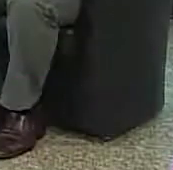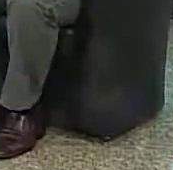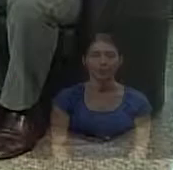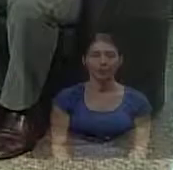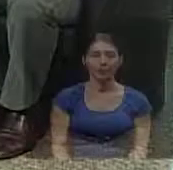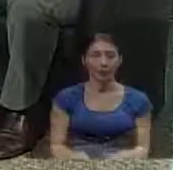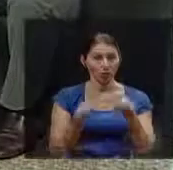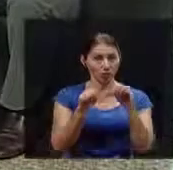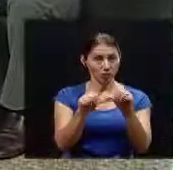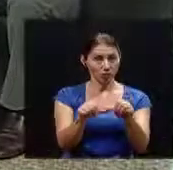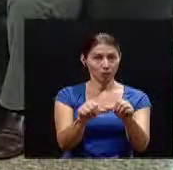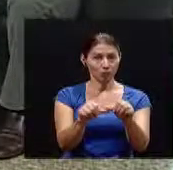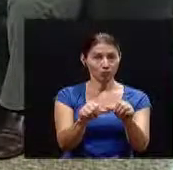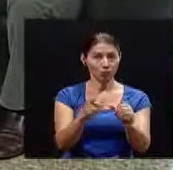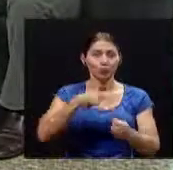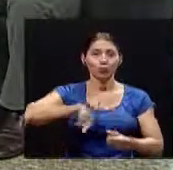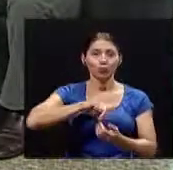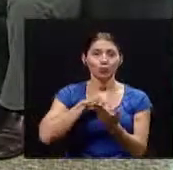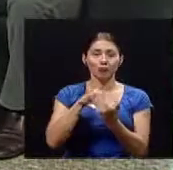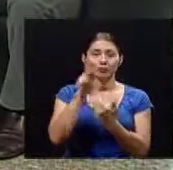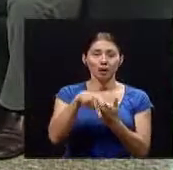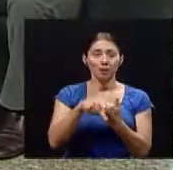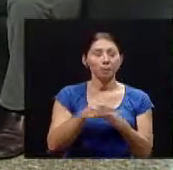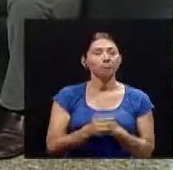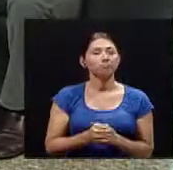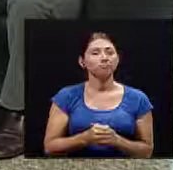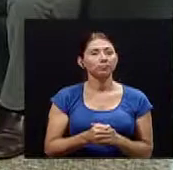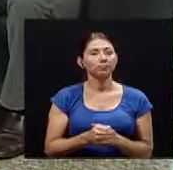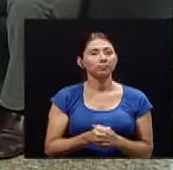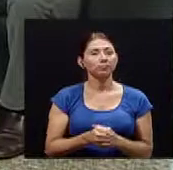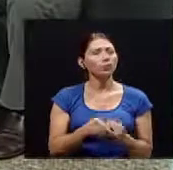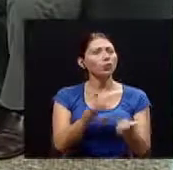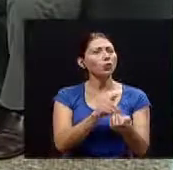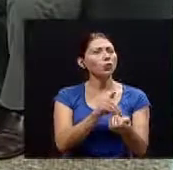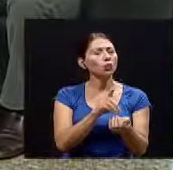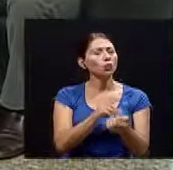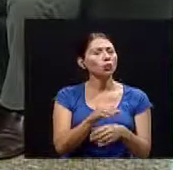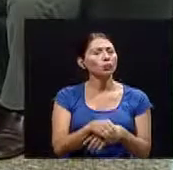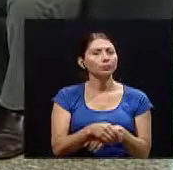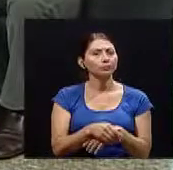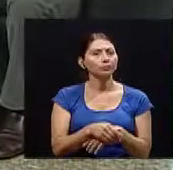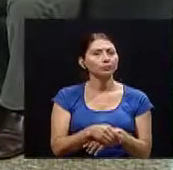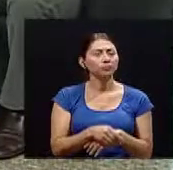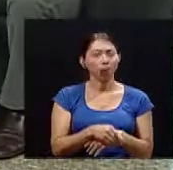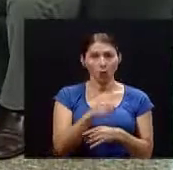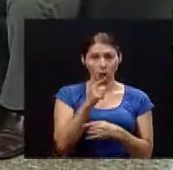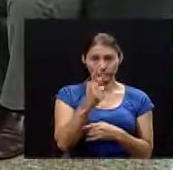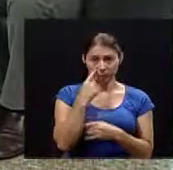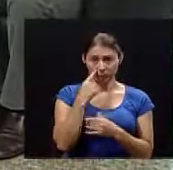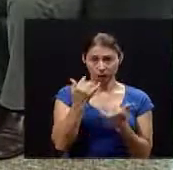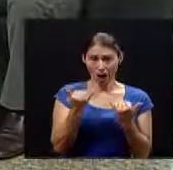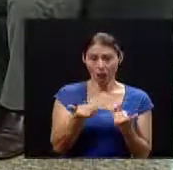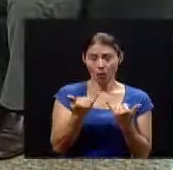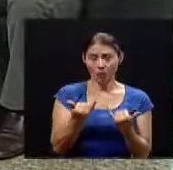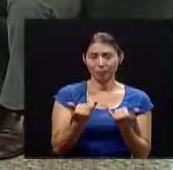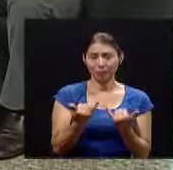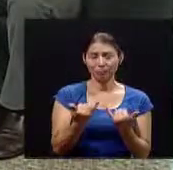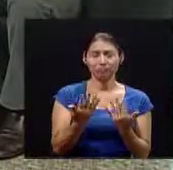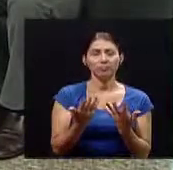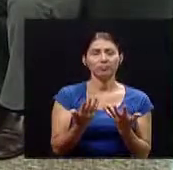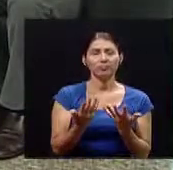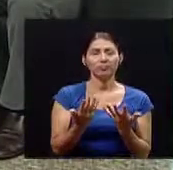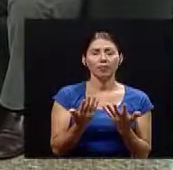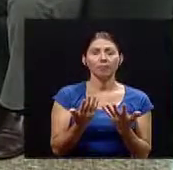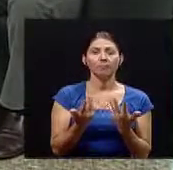Continuamos con nuestro programa Doctor, ¿cómo valora usted la relación actual? en la pregunta que habíamos quedado